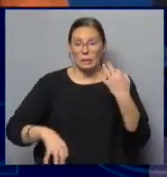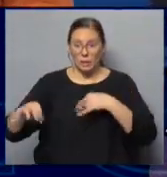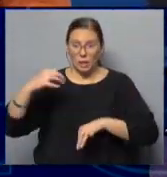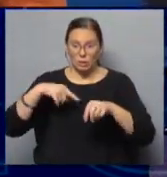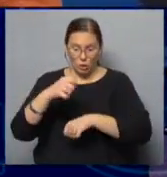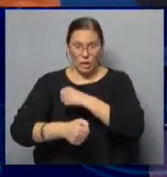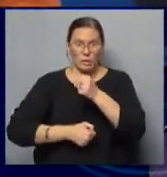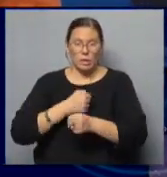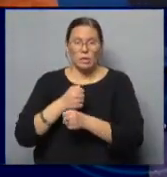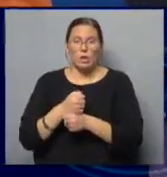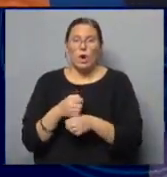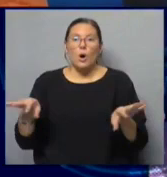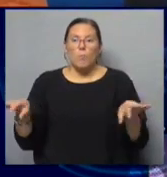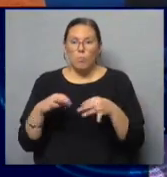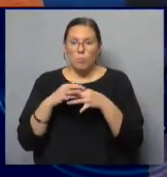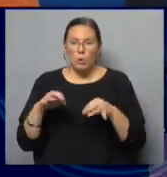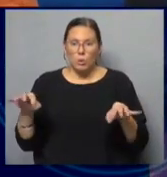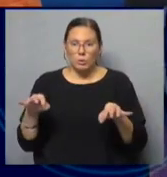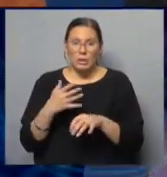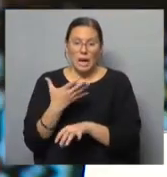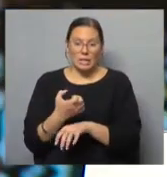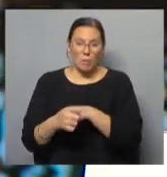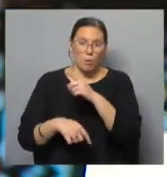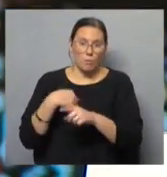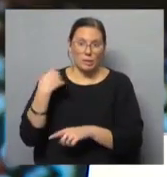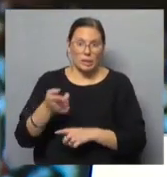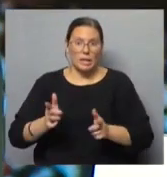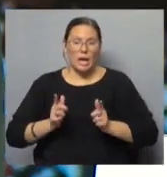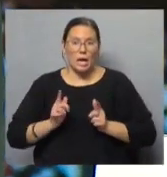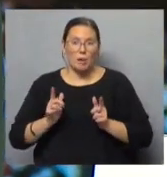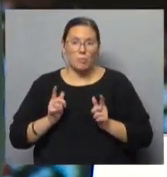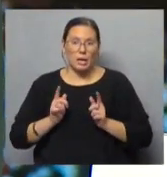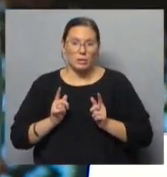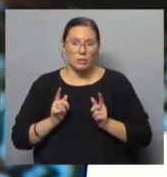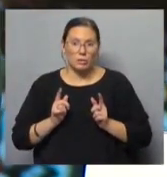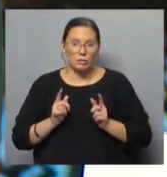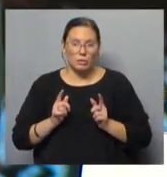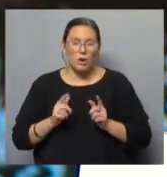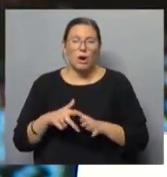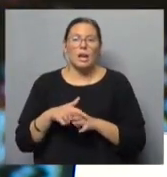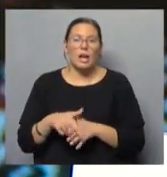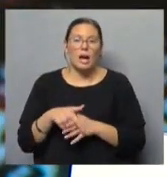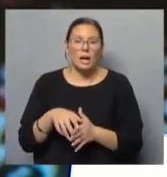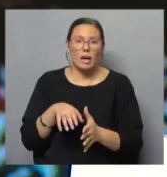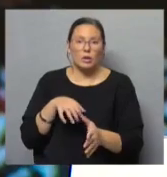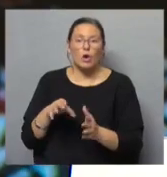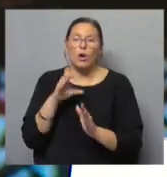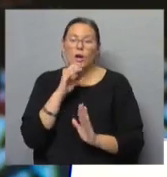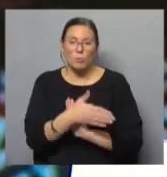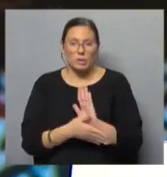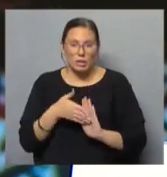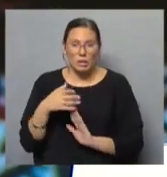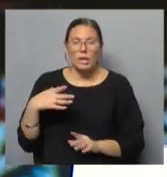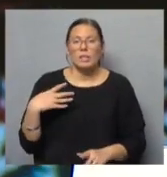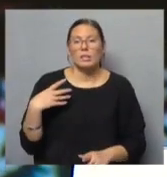este año vas a hacer la música, o estás haciendo la música para... La grabo mañana. Esperando la carroza. La a las de la mañana. Esperando la carroza con la Comedia Nacional. La dirige